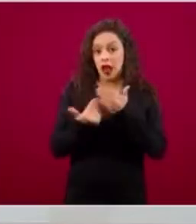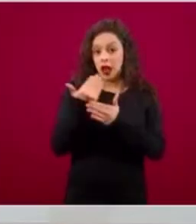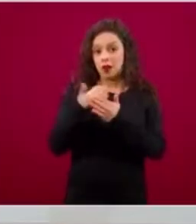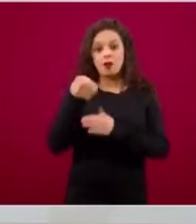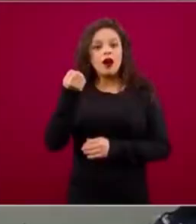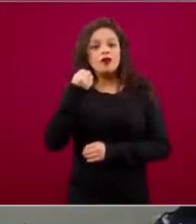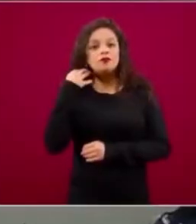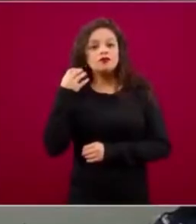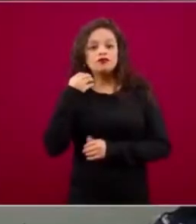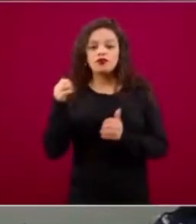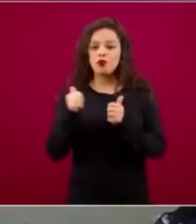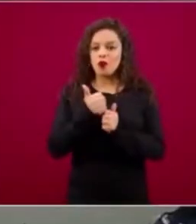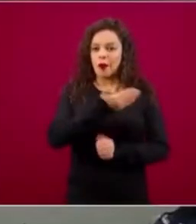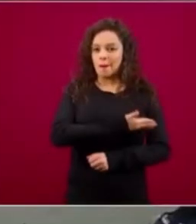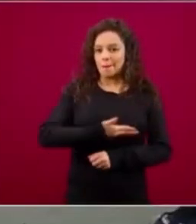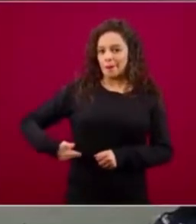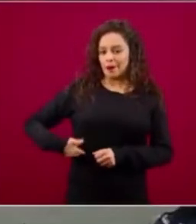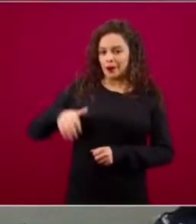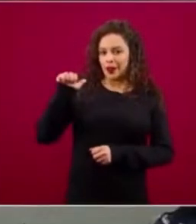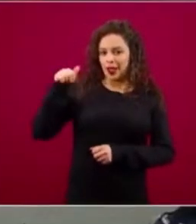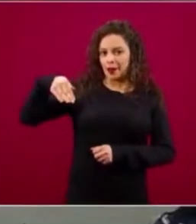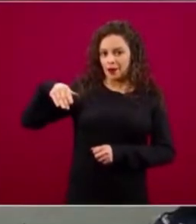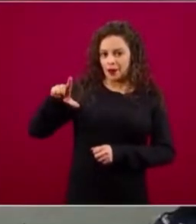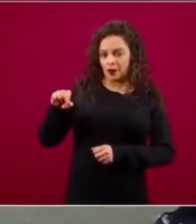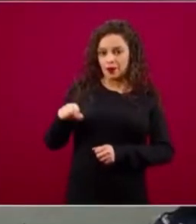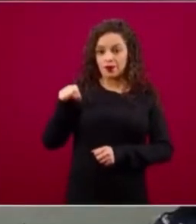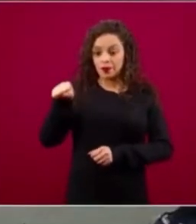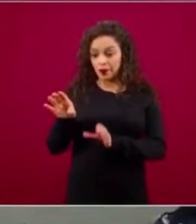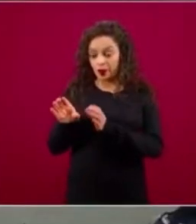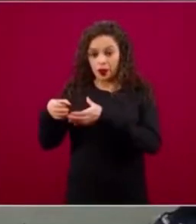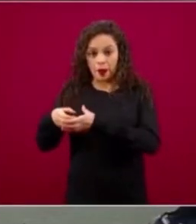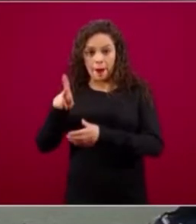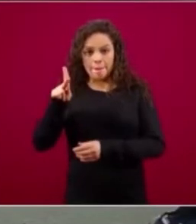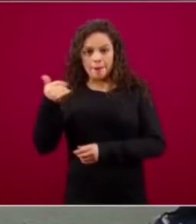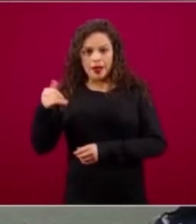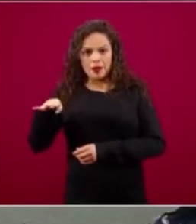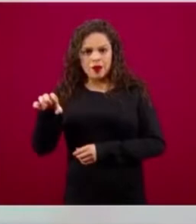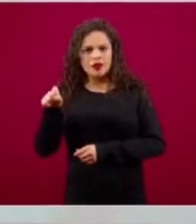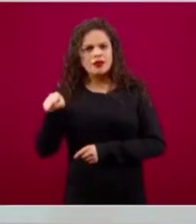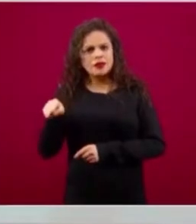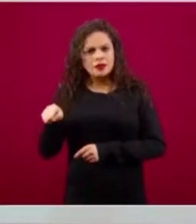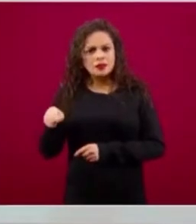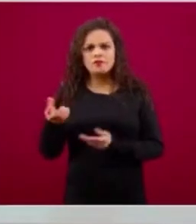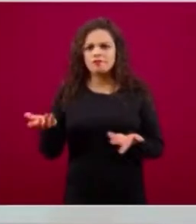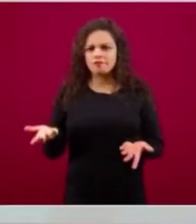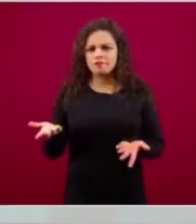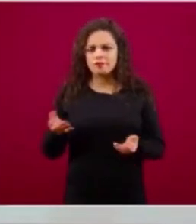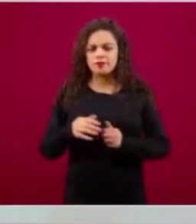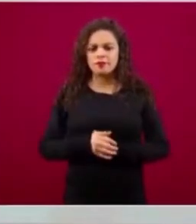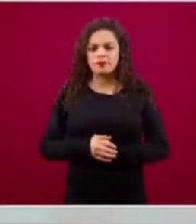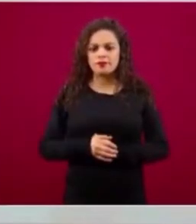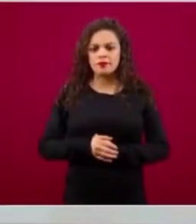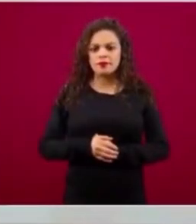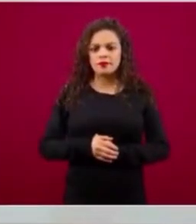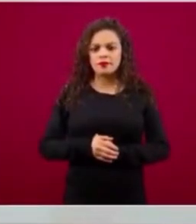Las microempresas son las que por número son la mayoría